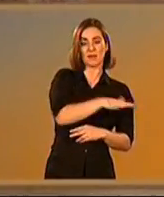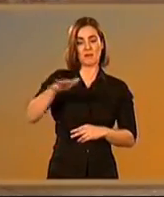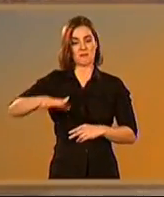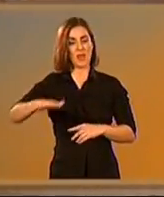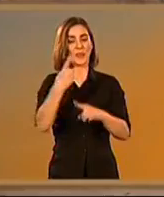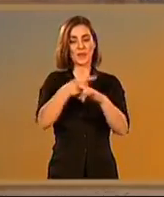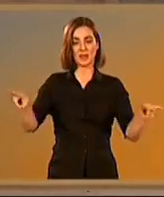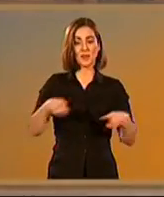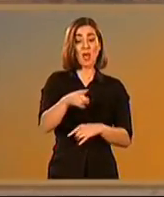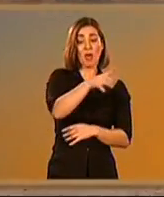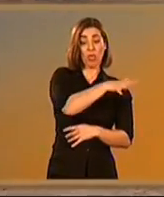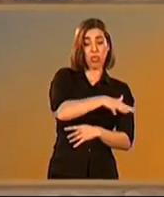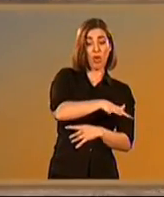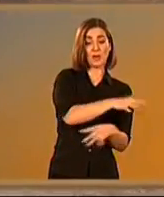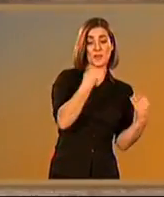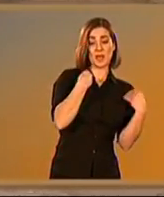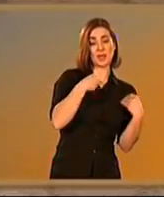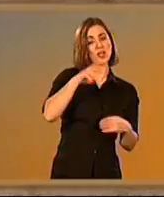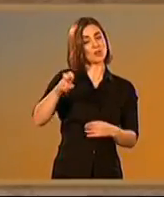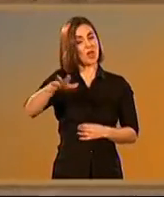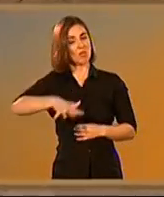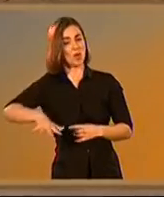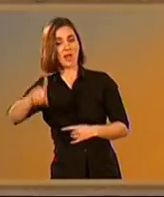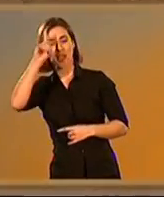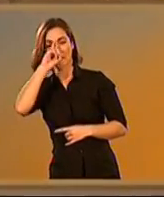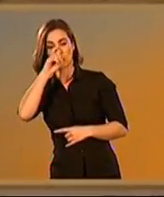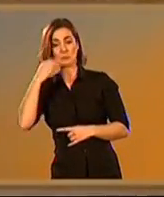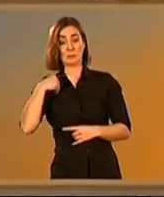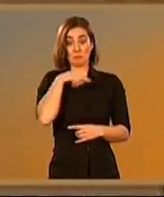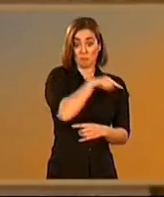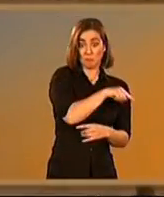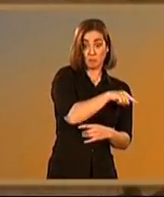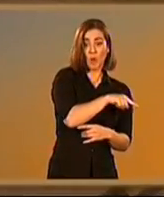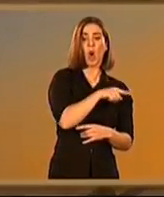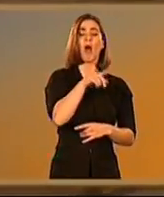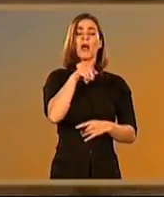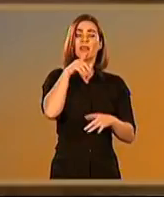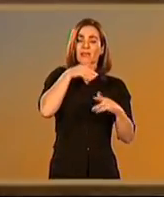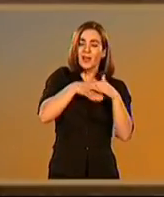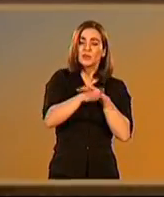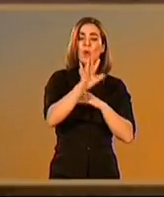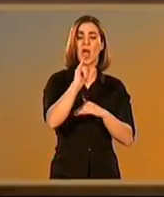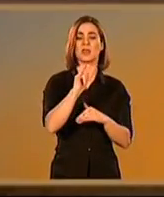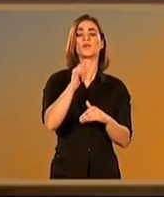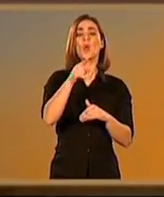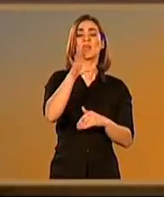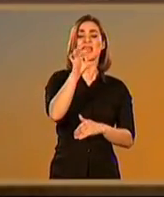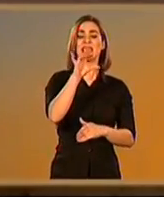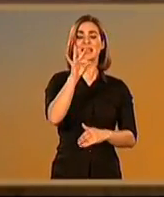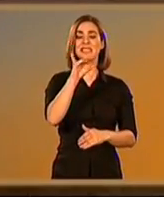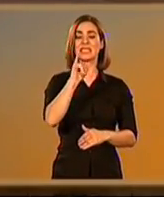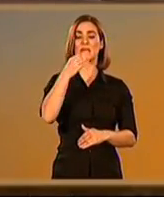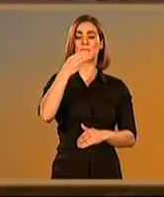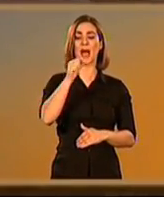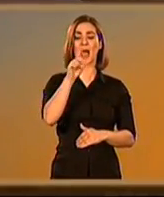diferenciadas, la parte urbana o residencial, y la rústica. Dentro de la primera, se han conservado elementos tan sugestivos